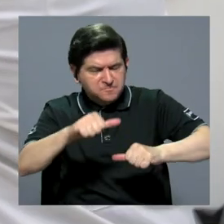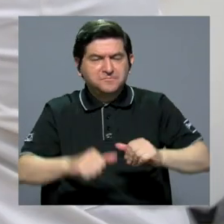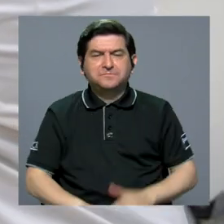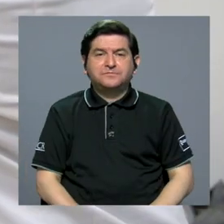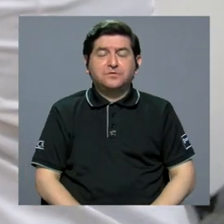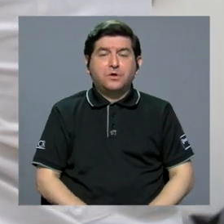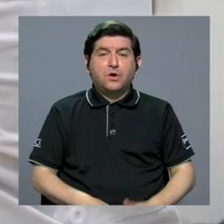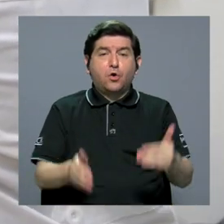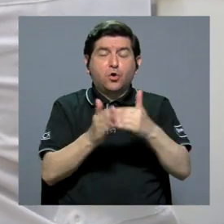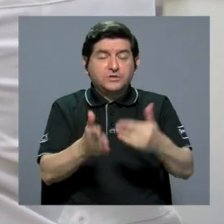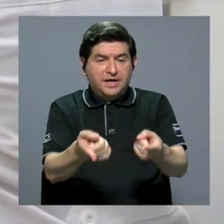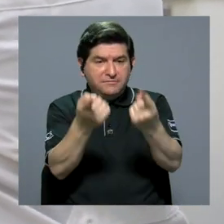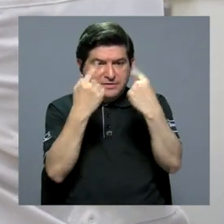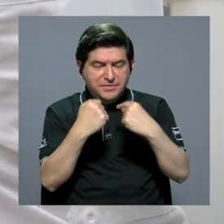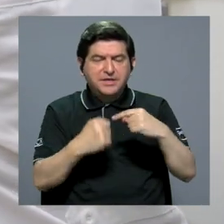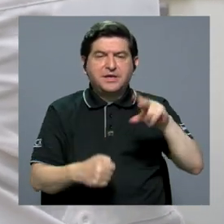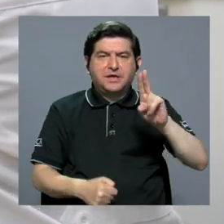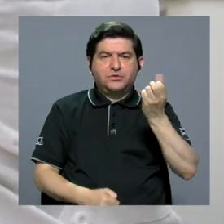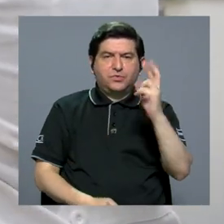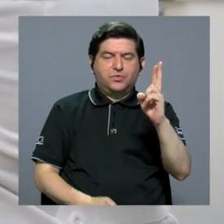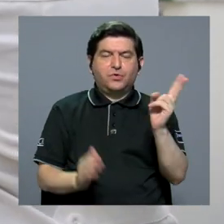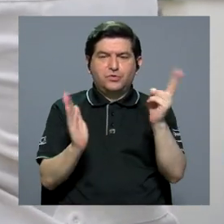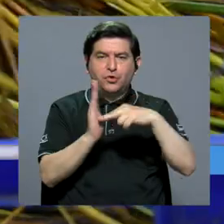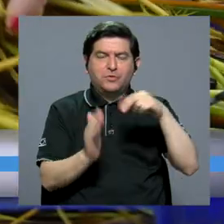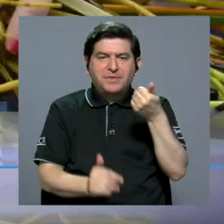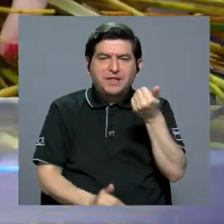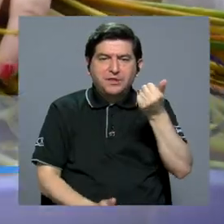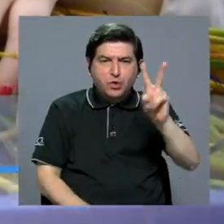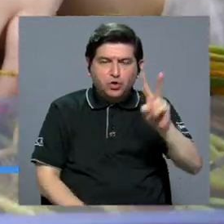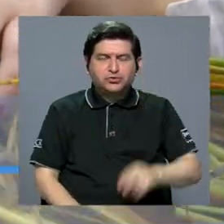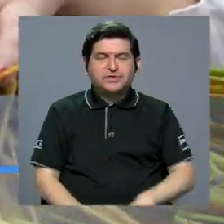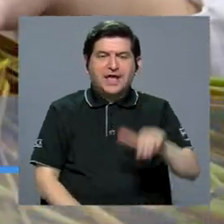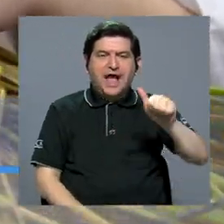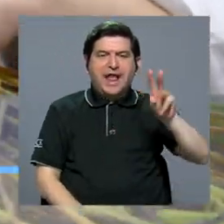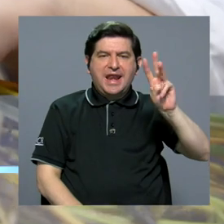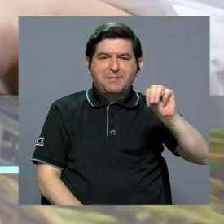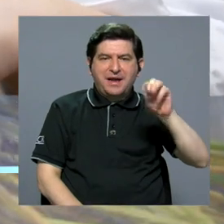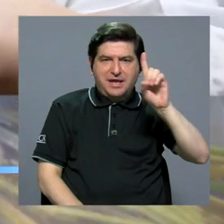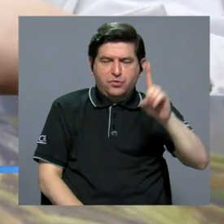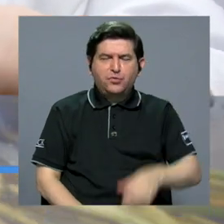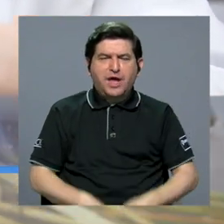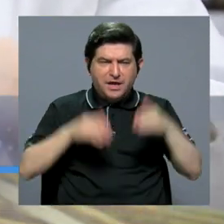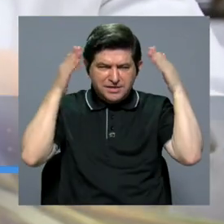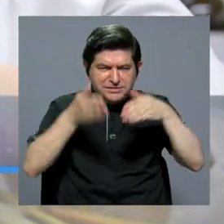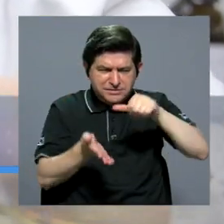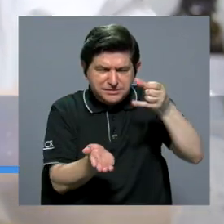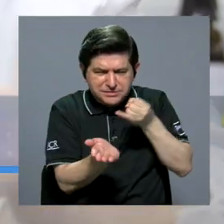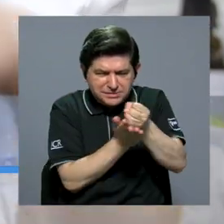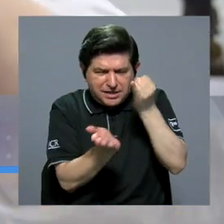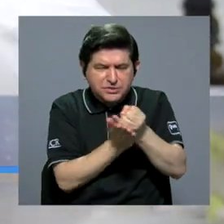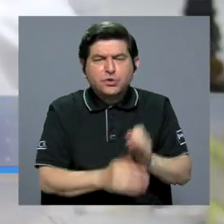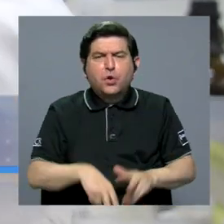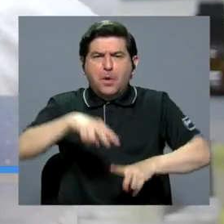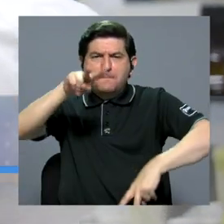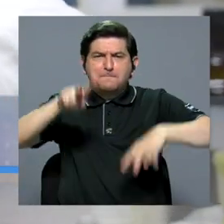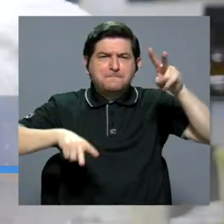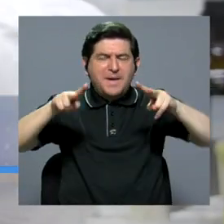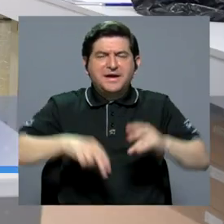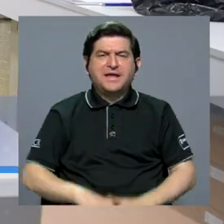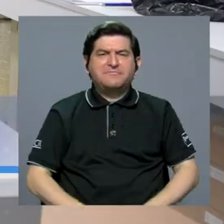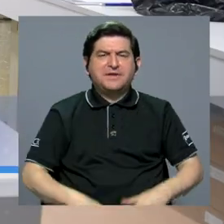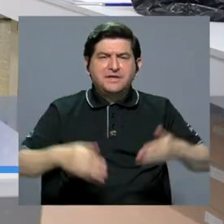Luego de su retorno a la UCR en el 2012, Ana María Durán centró su investigación en la variabilidad